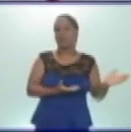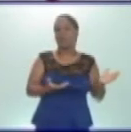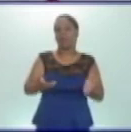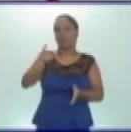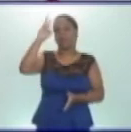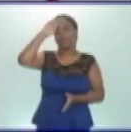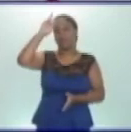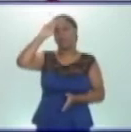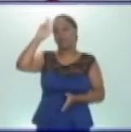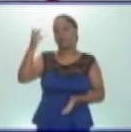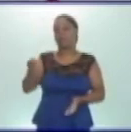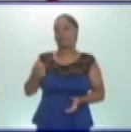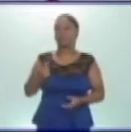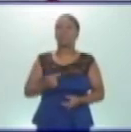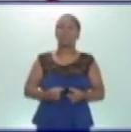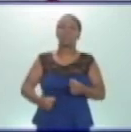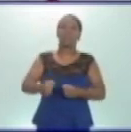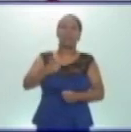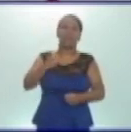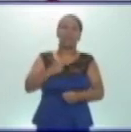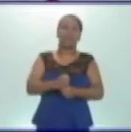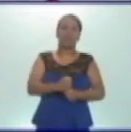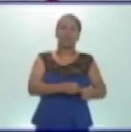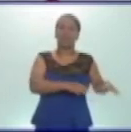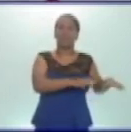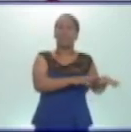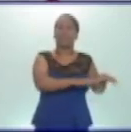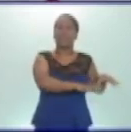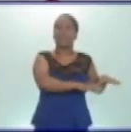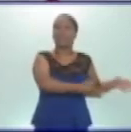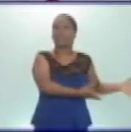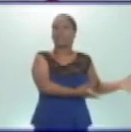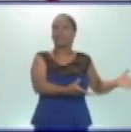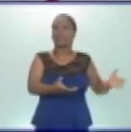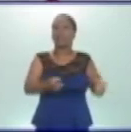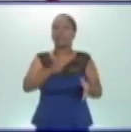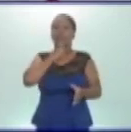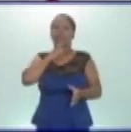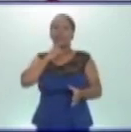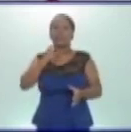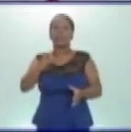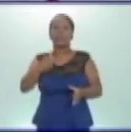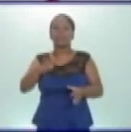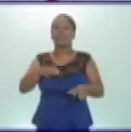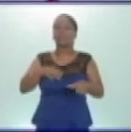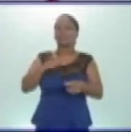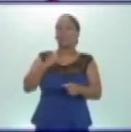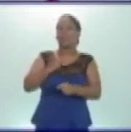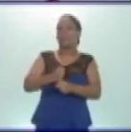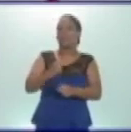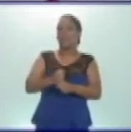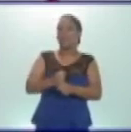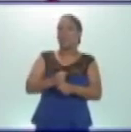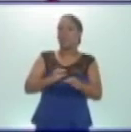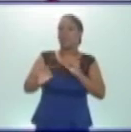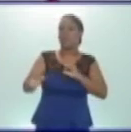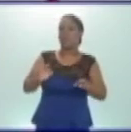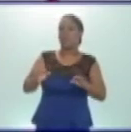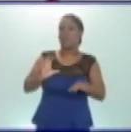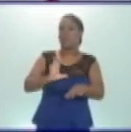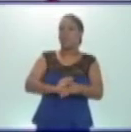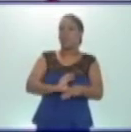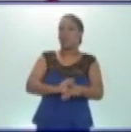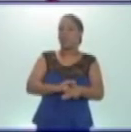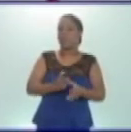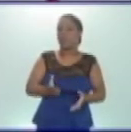una serie de recursos que facilitan el diagnóstico y el tratamiento de las enfermedades. ¿Qué pruebas comúnmente utilizadas para